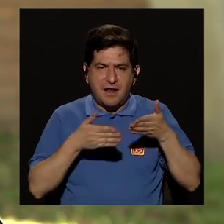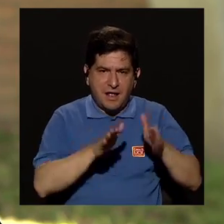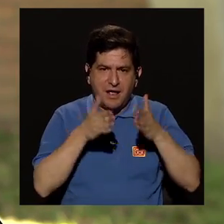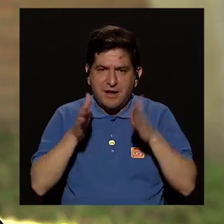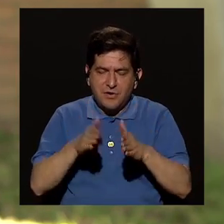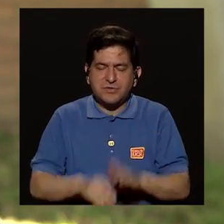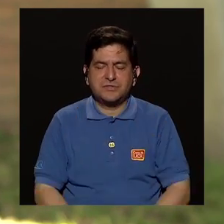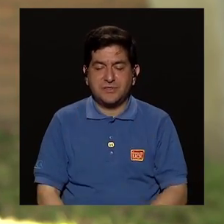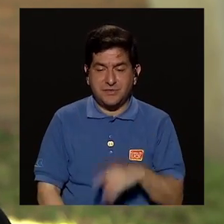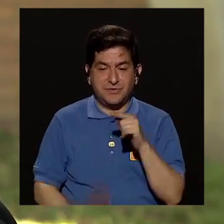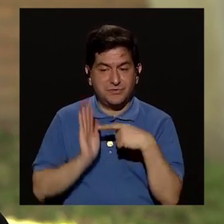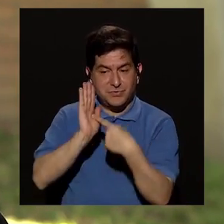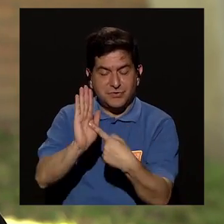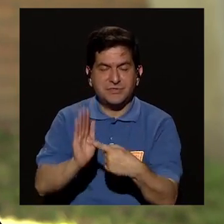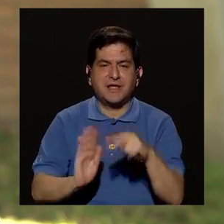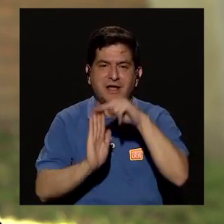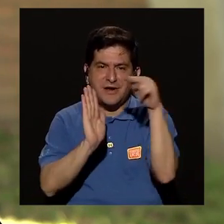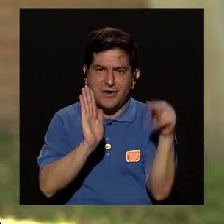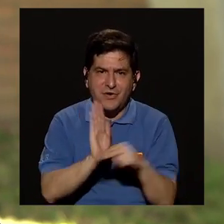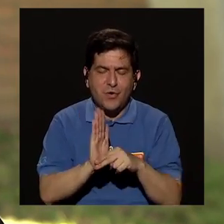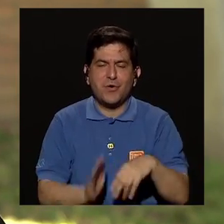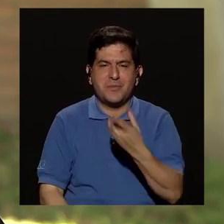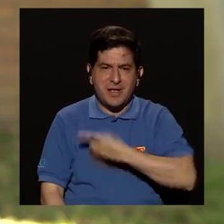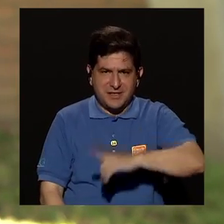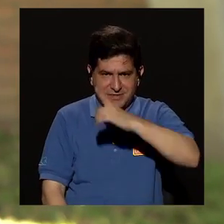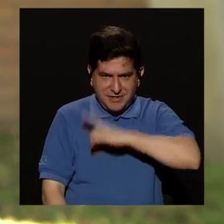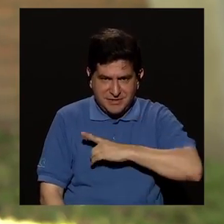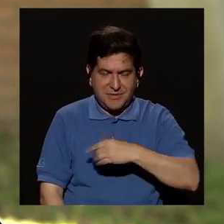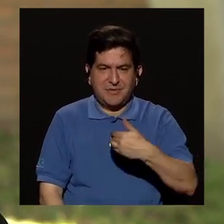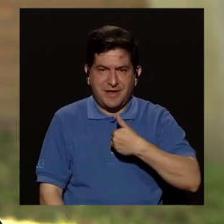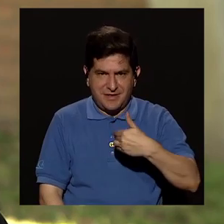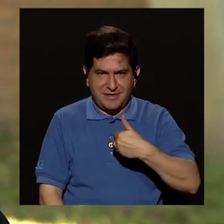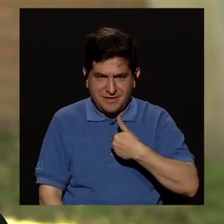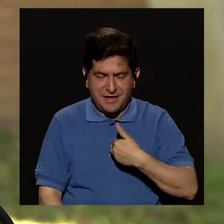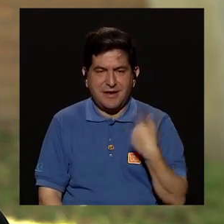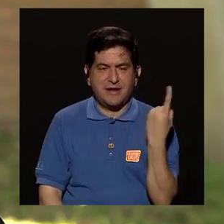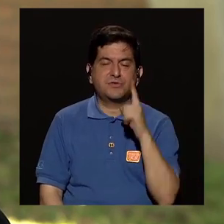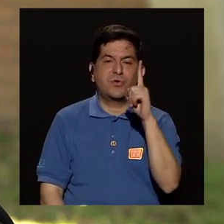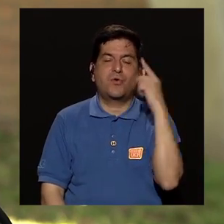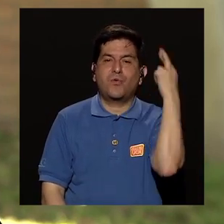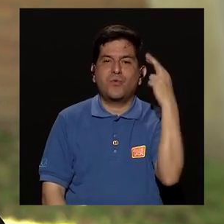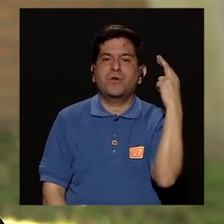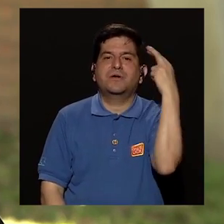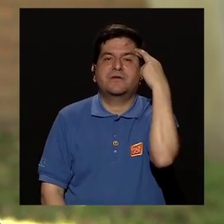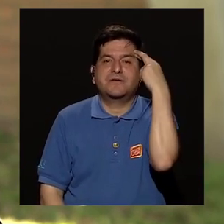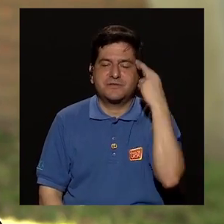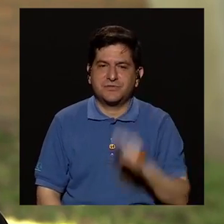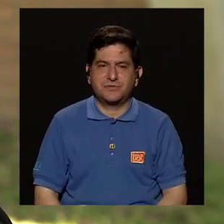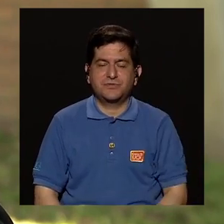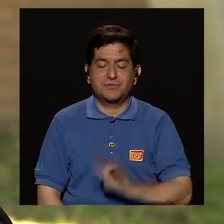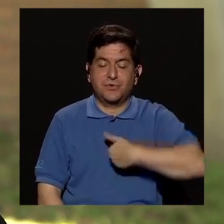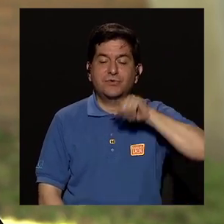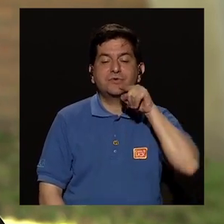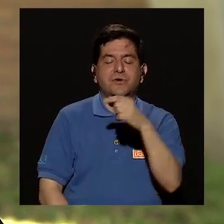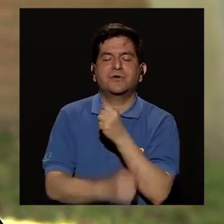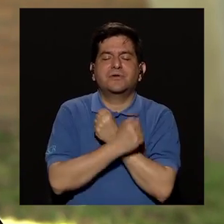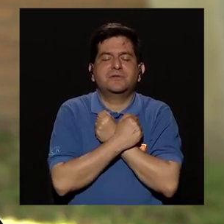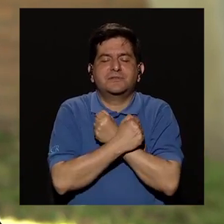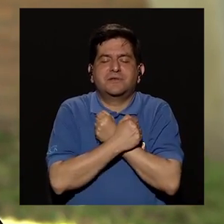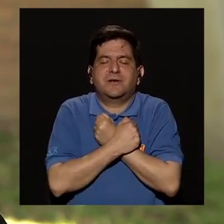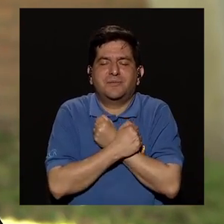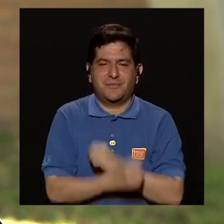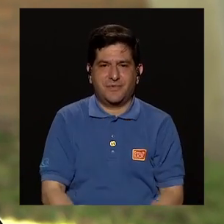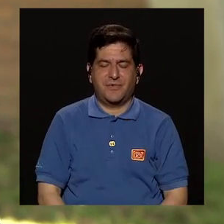hijos e hijas que estas normas que esa forma de disciplinar tiene una única raíz y es que les amamos